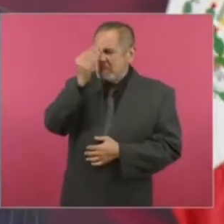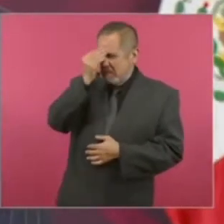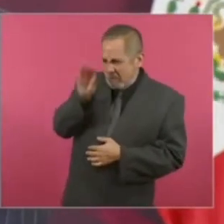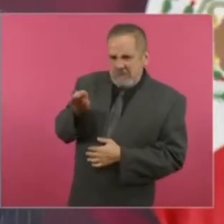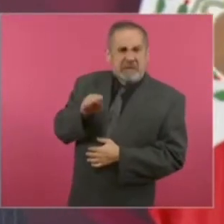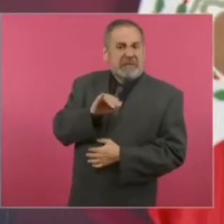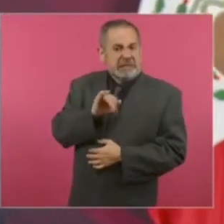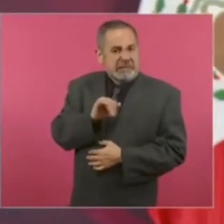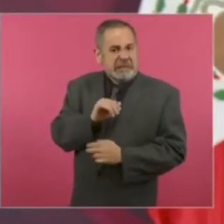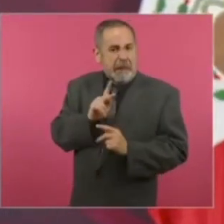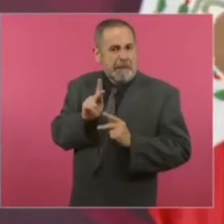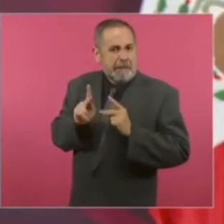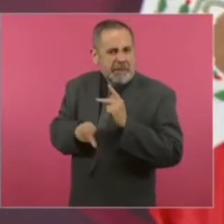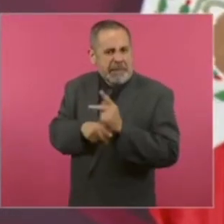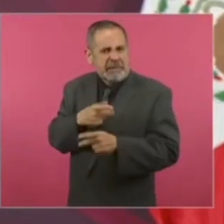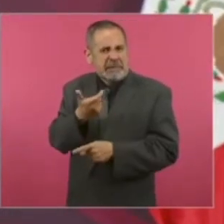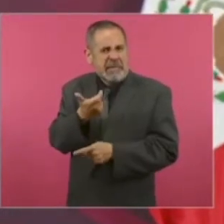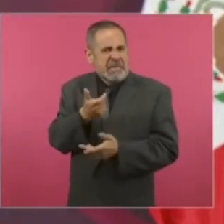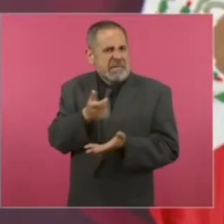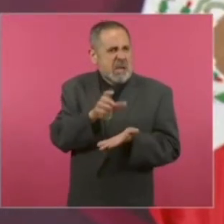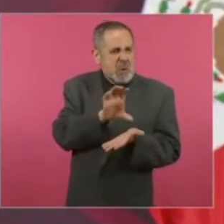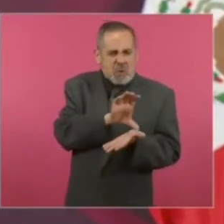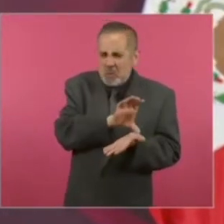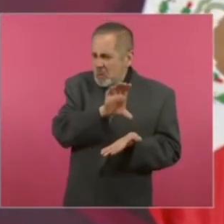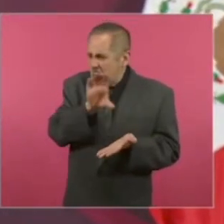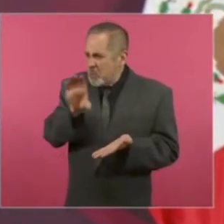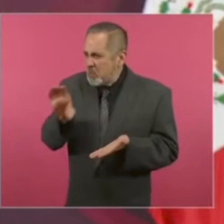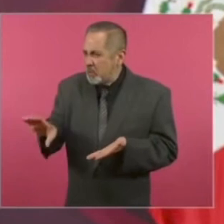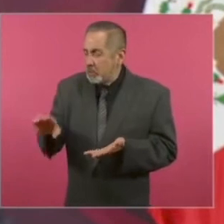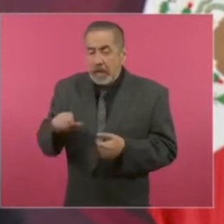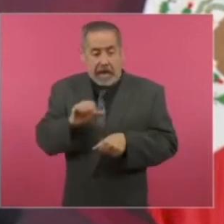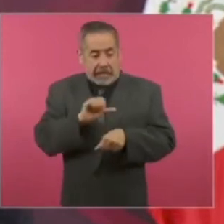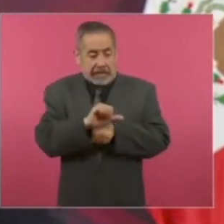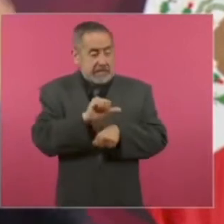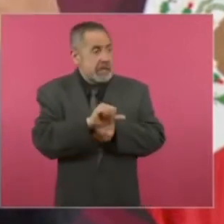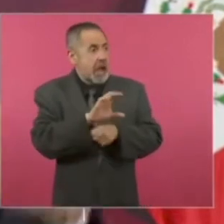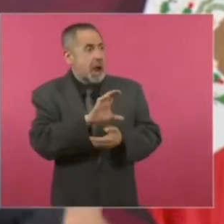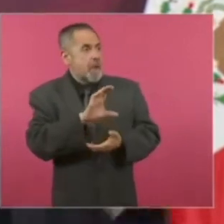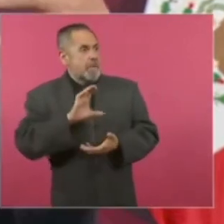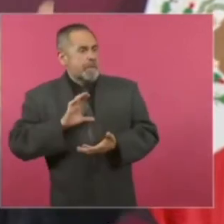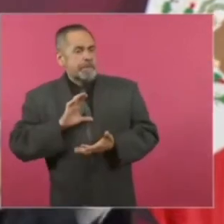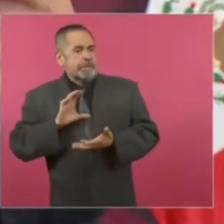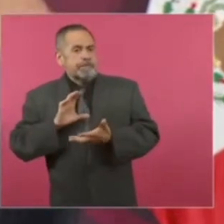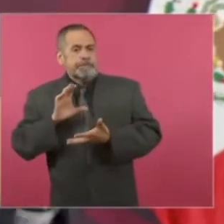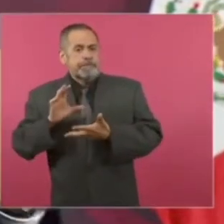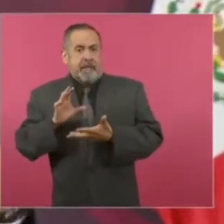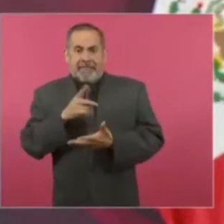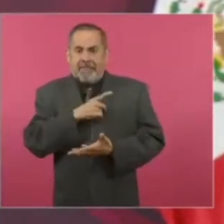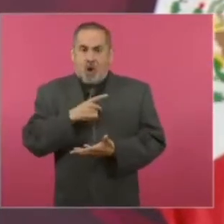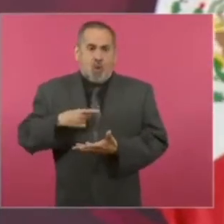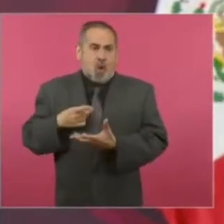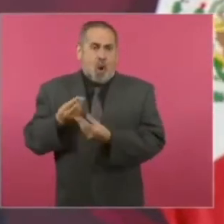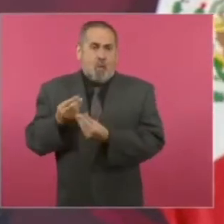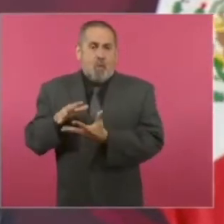a Argentina, porque lo que querían era ganar la elección.